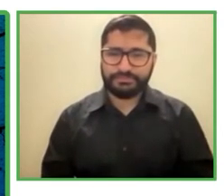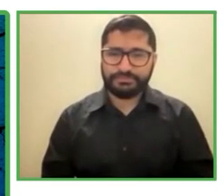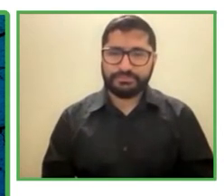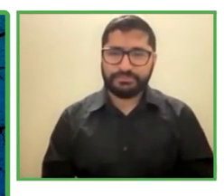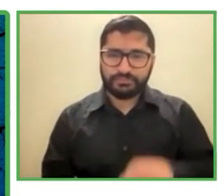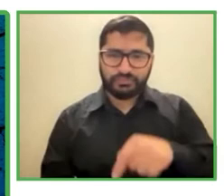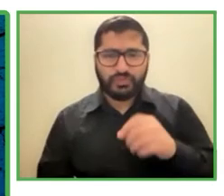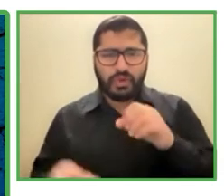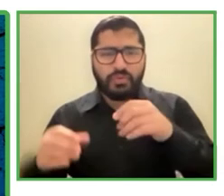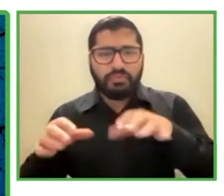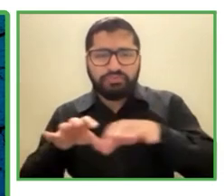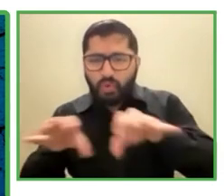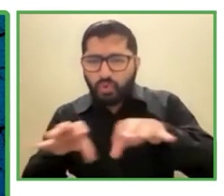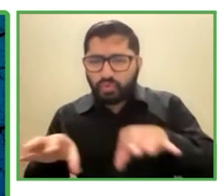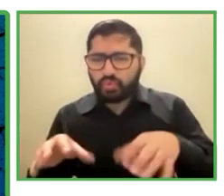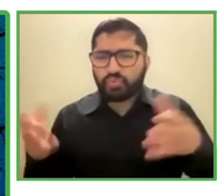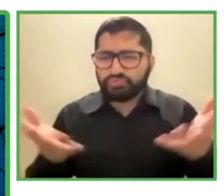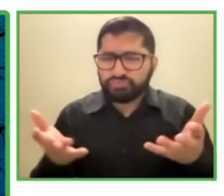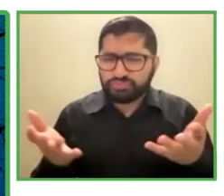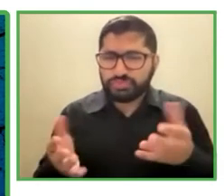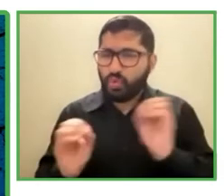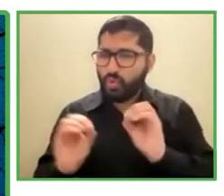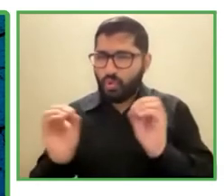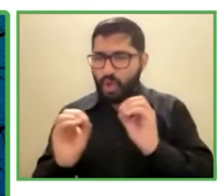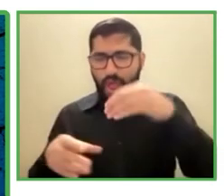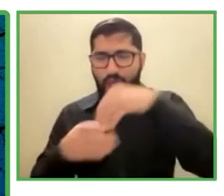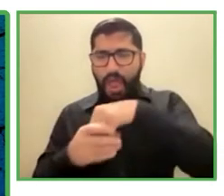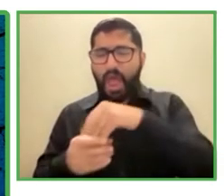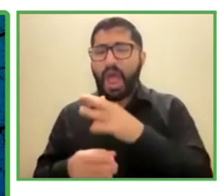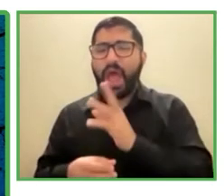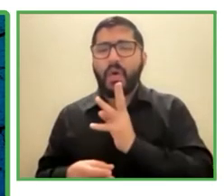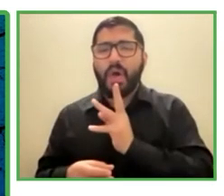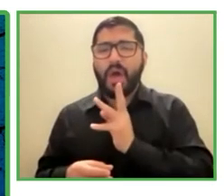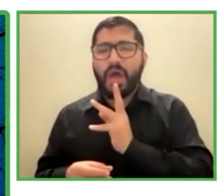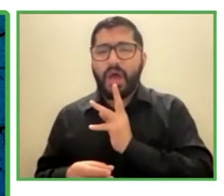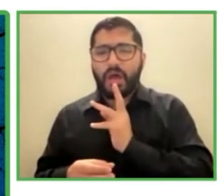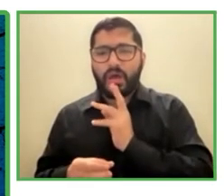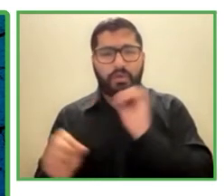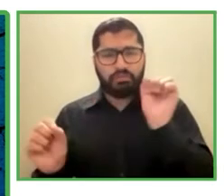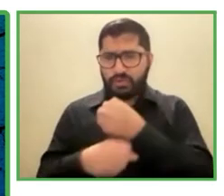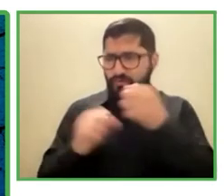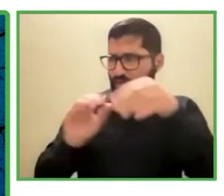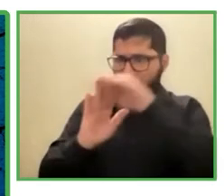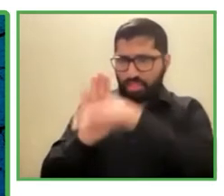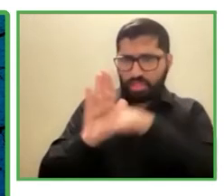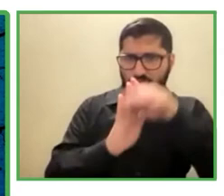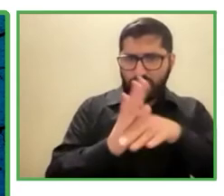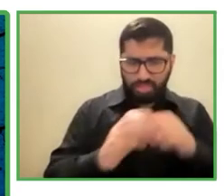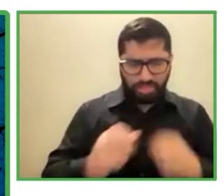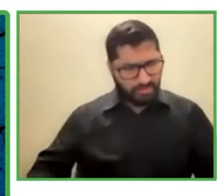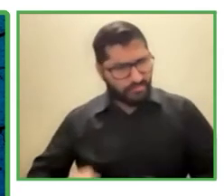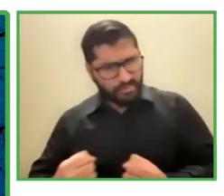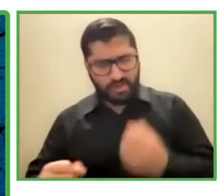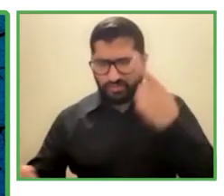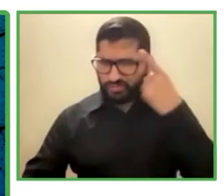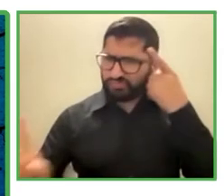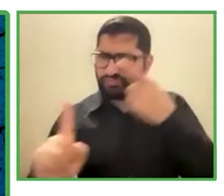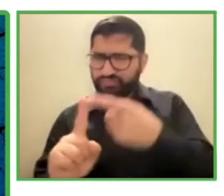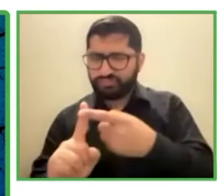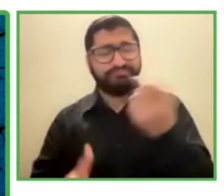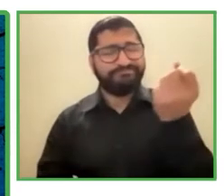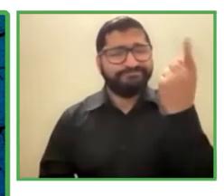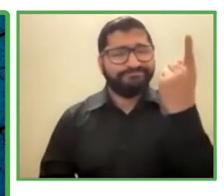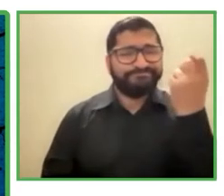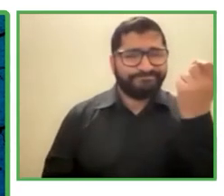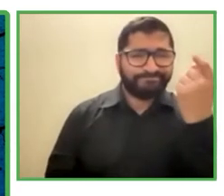agua los antecedentes son bastante bastante fuertes digamos y entendemos que en 2025 ya van a